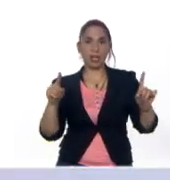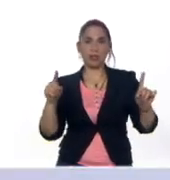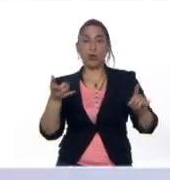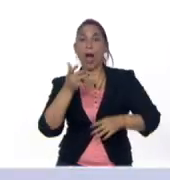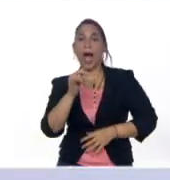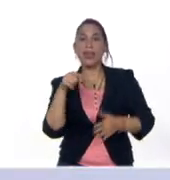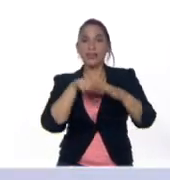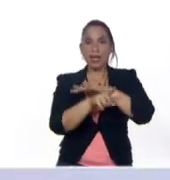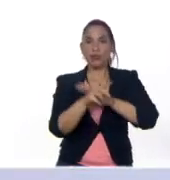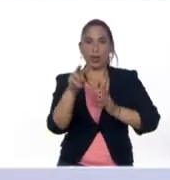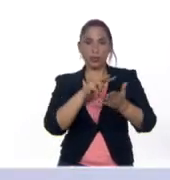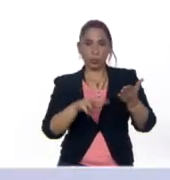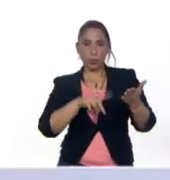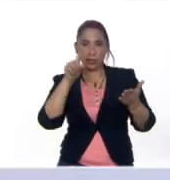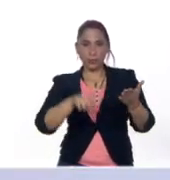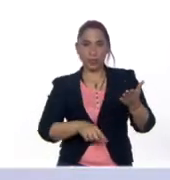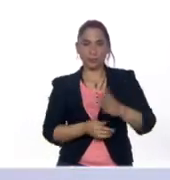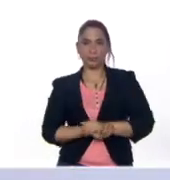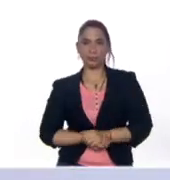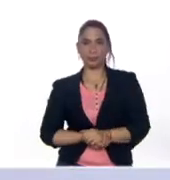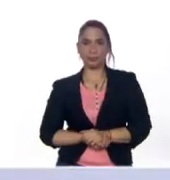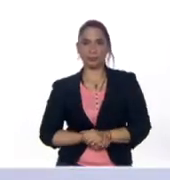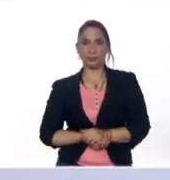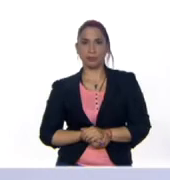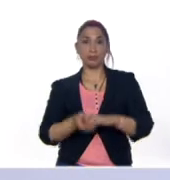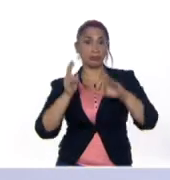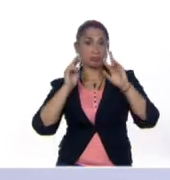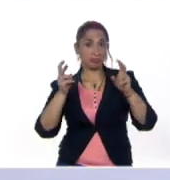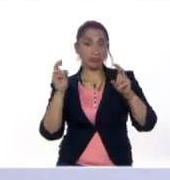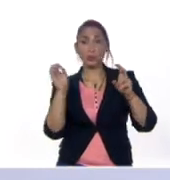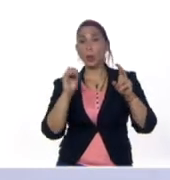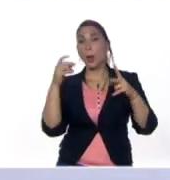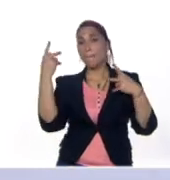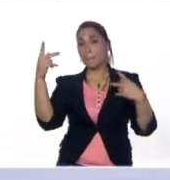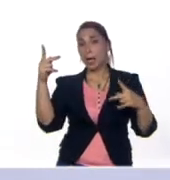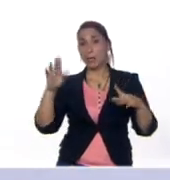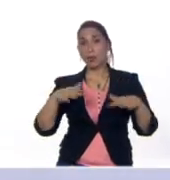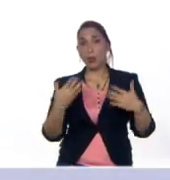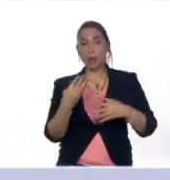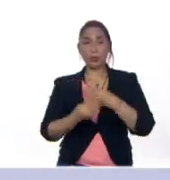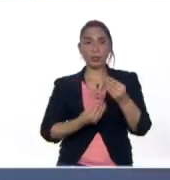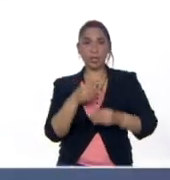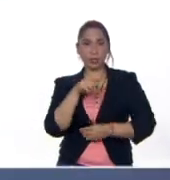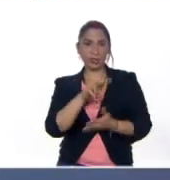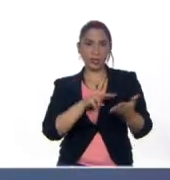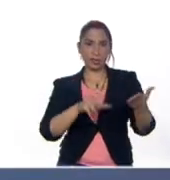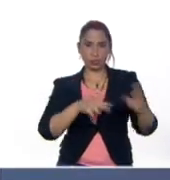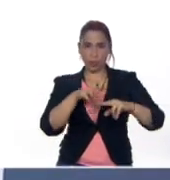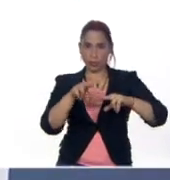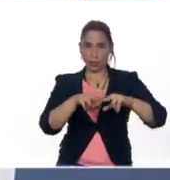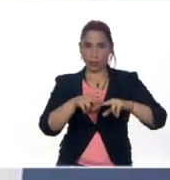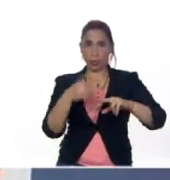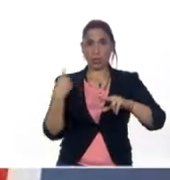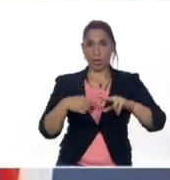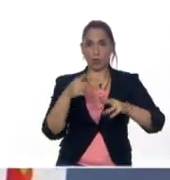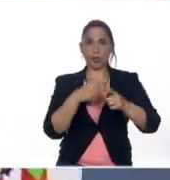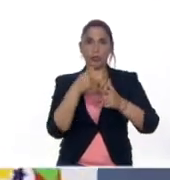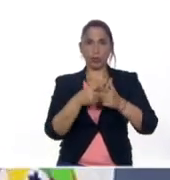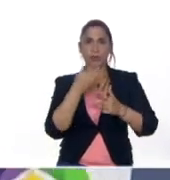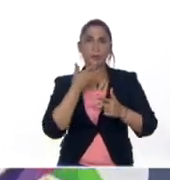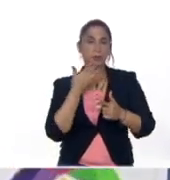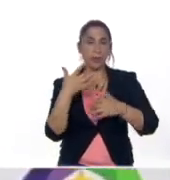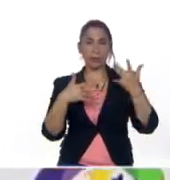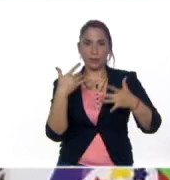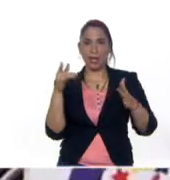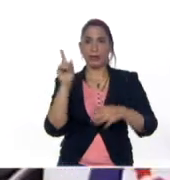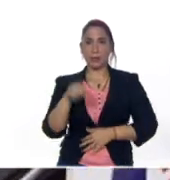está en esa lectura y poner algún título algún párrafo cuando él está realizando esa lectura. Tengo aquí entonces una actividad